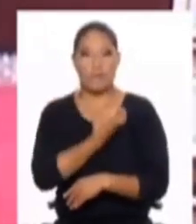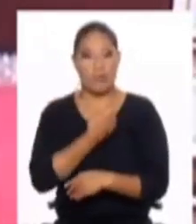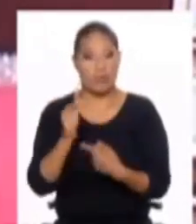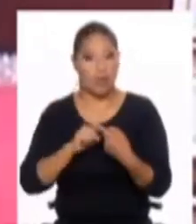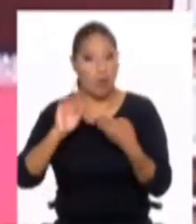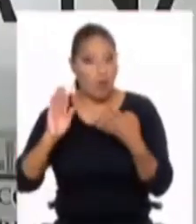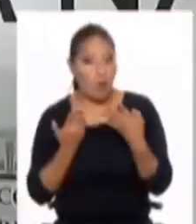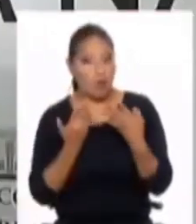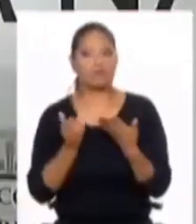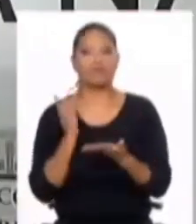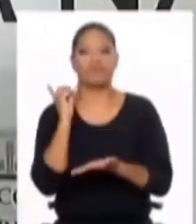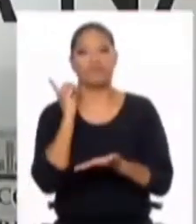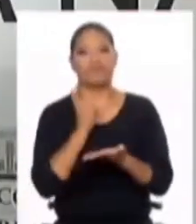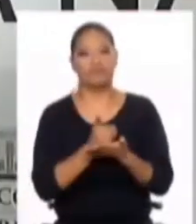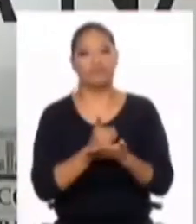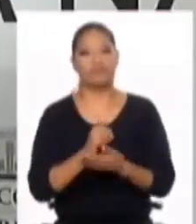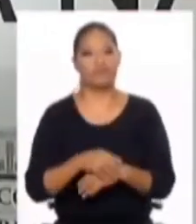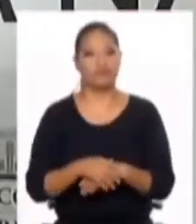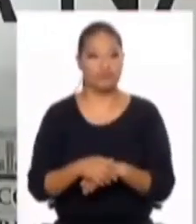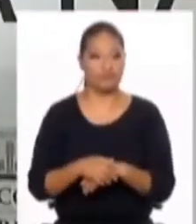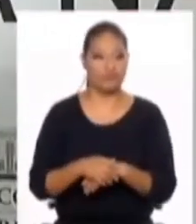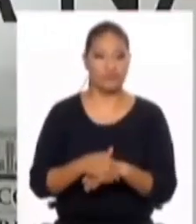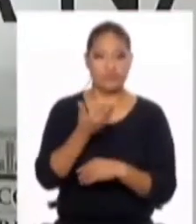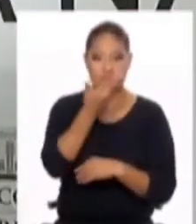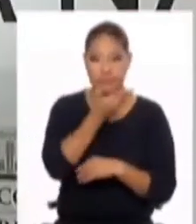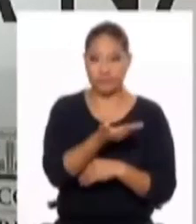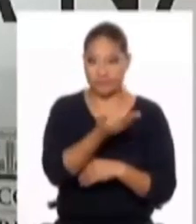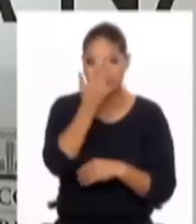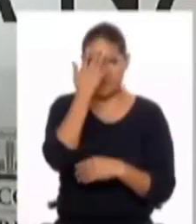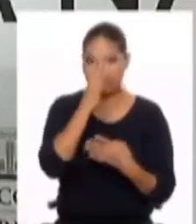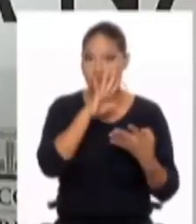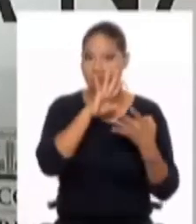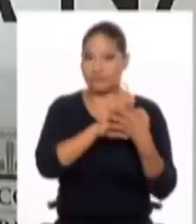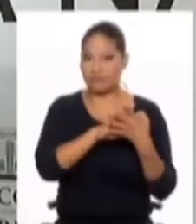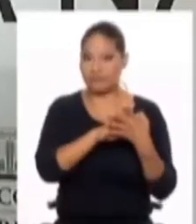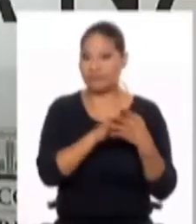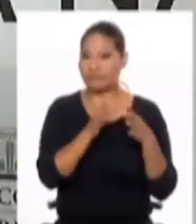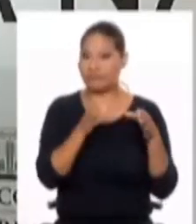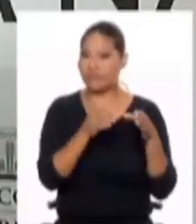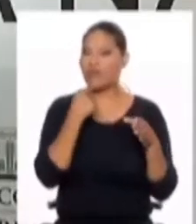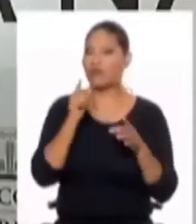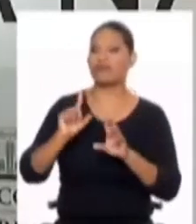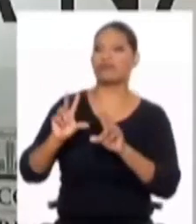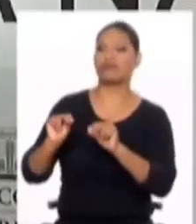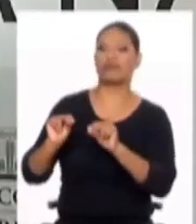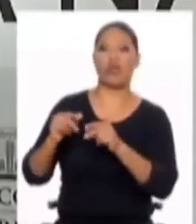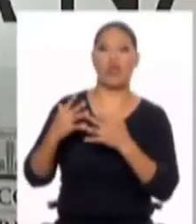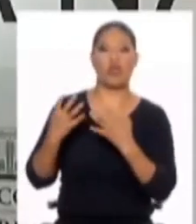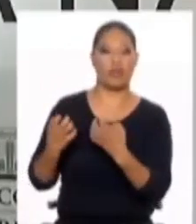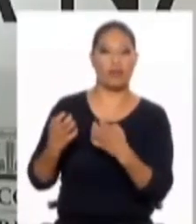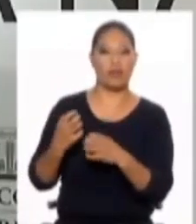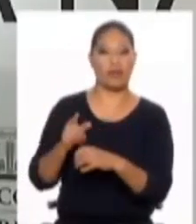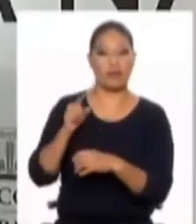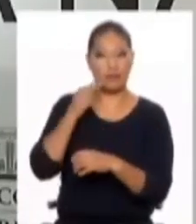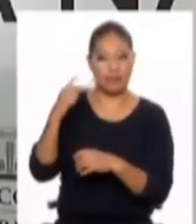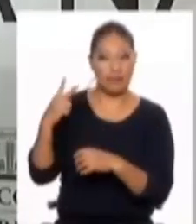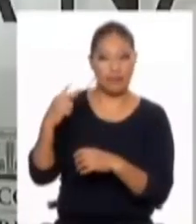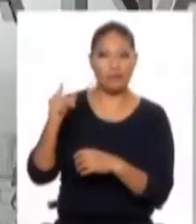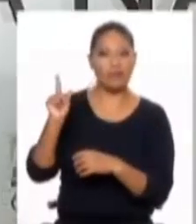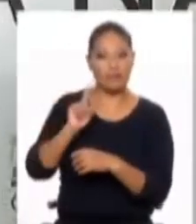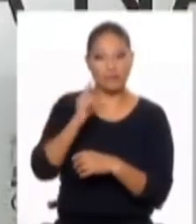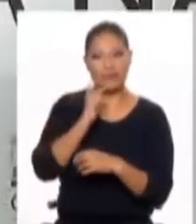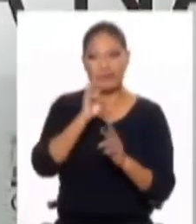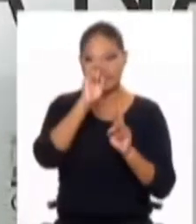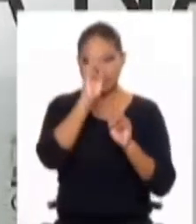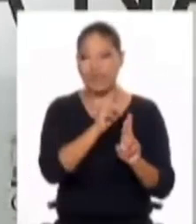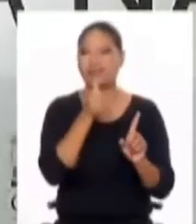denuncia penal un reo no va a poner condiciones a esta comisión de fiscalización